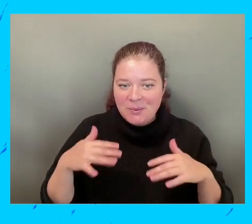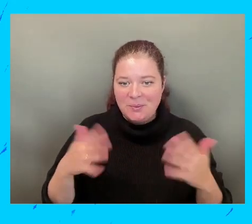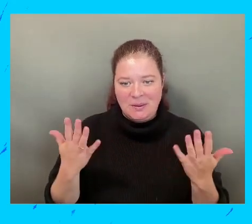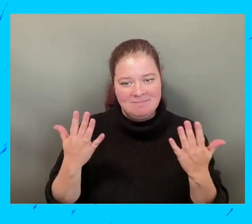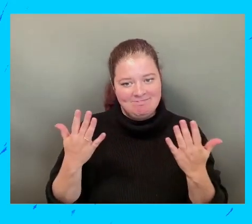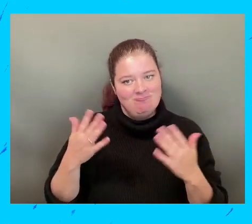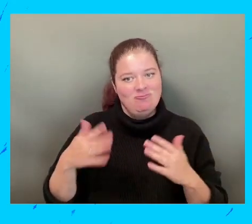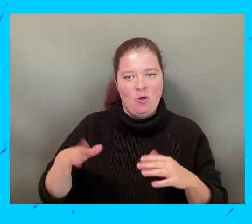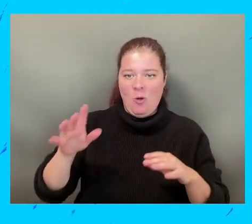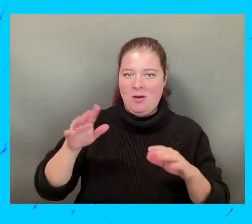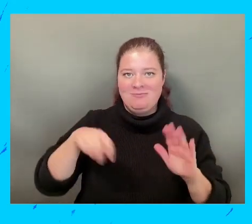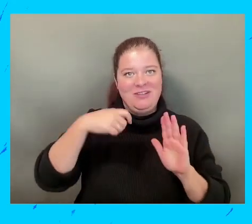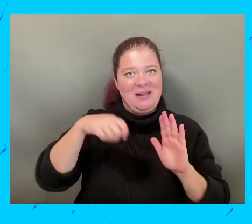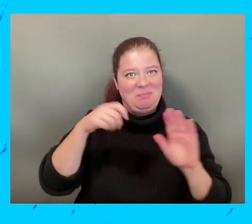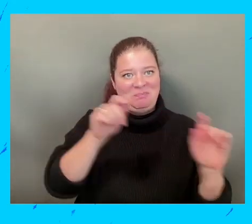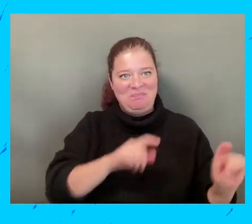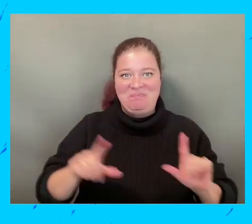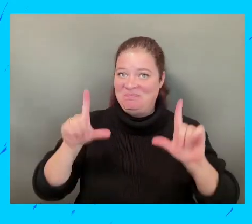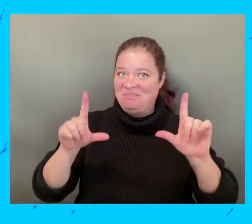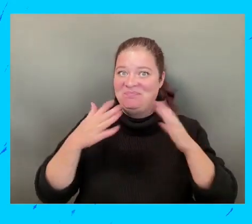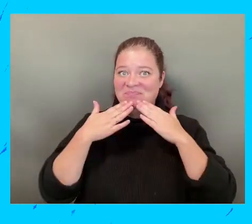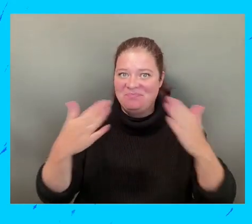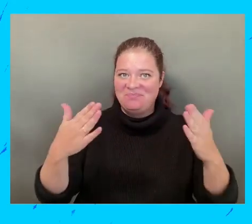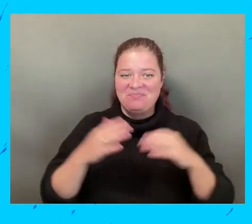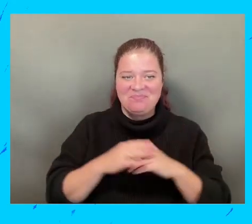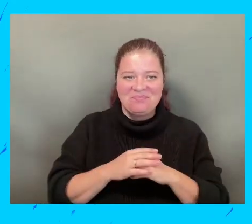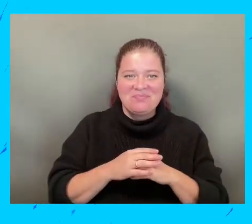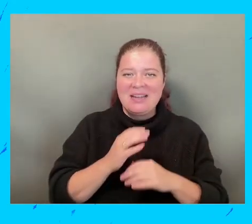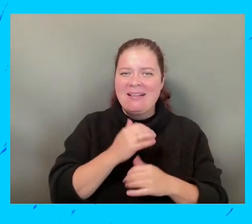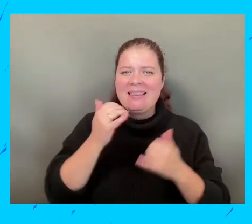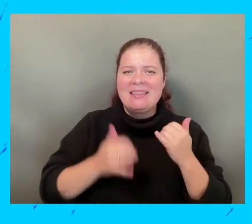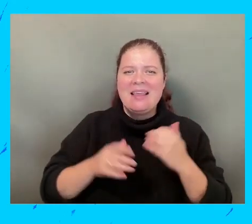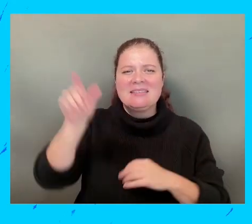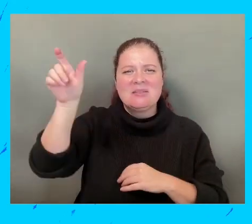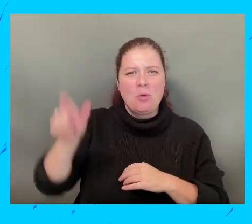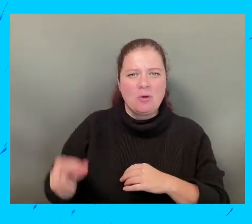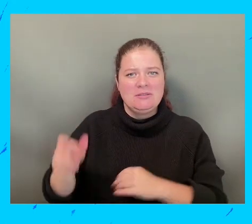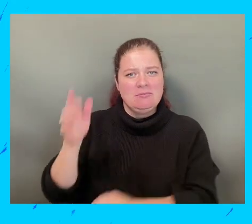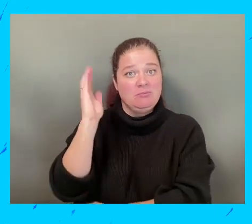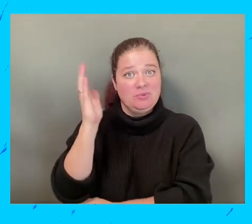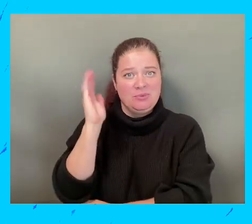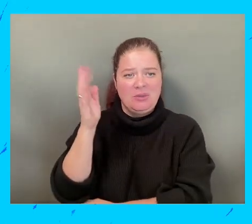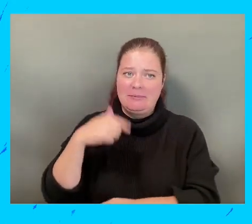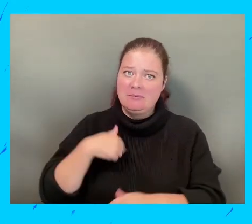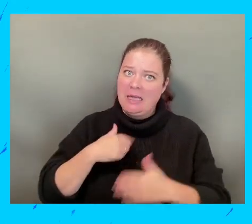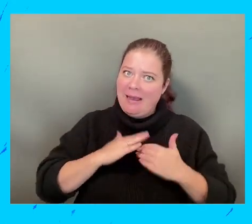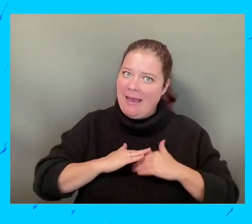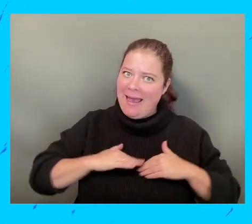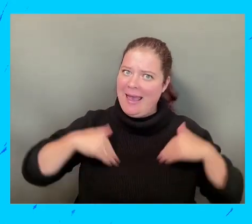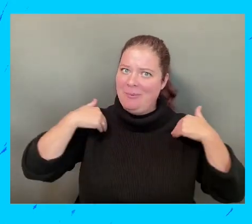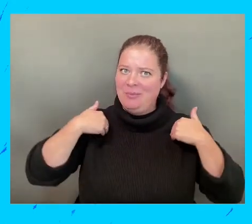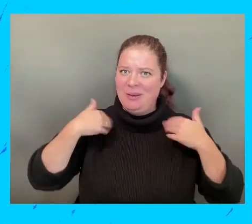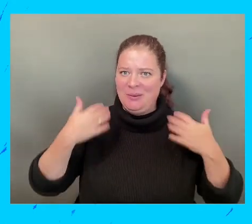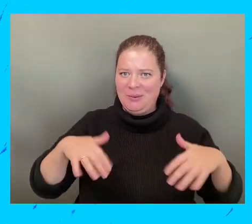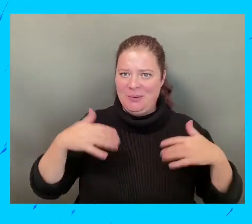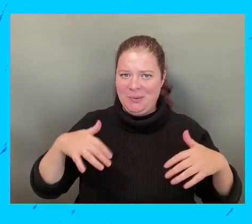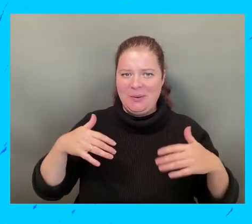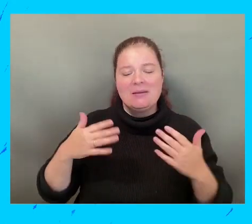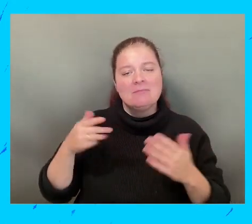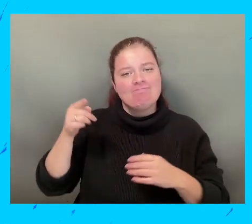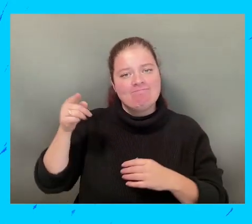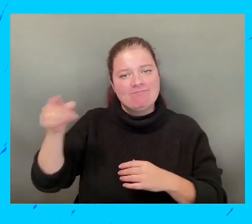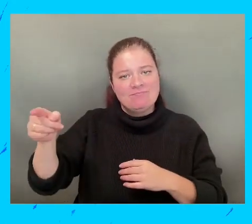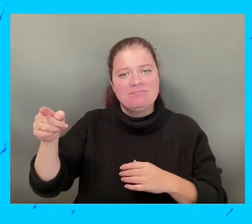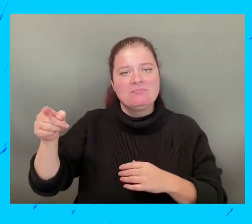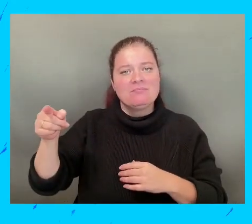Gracias, Chimima, por eso, para nuestro valor final, estoy muy contenta y es un gran